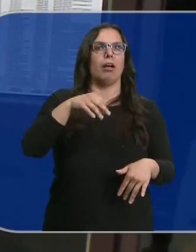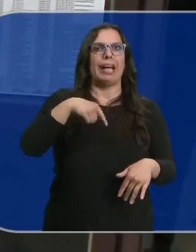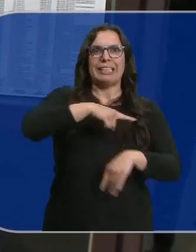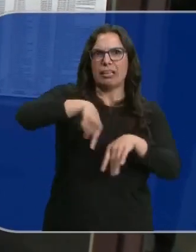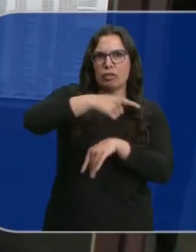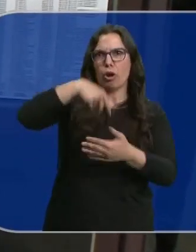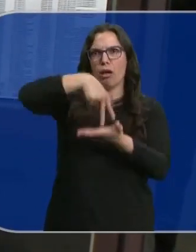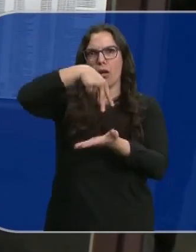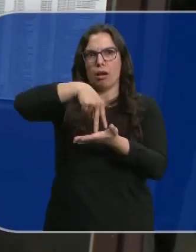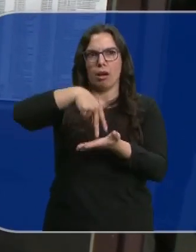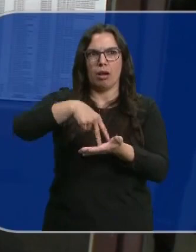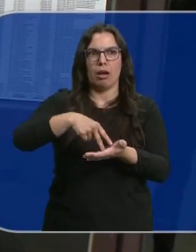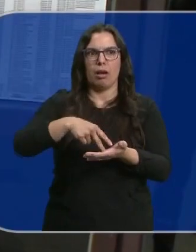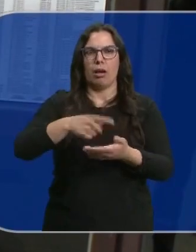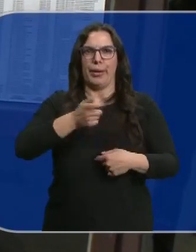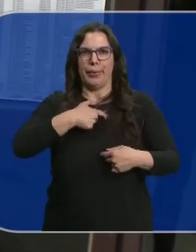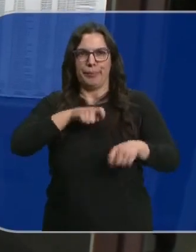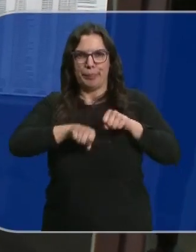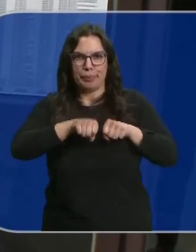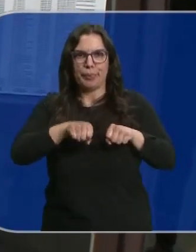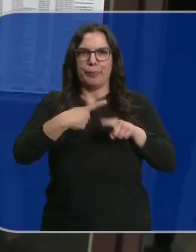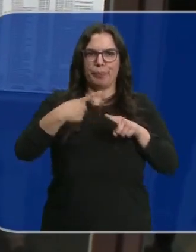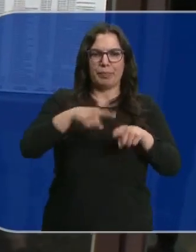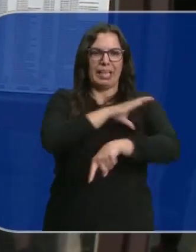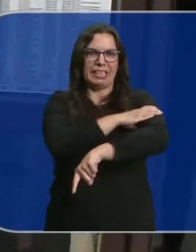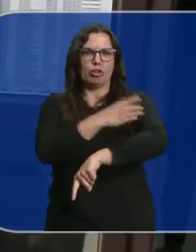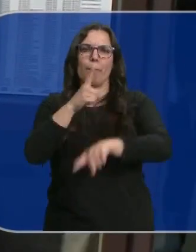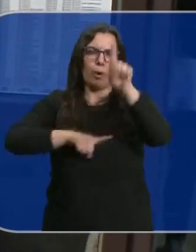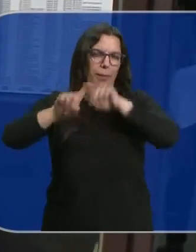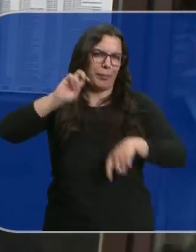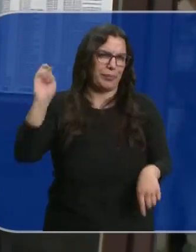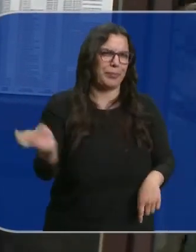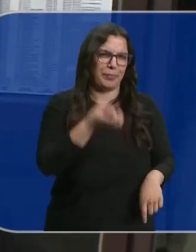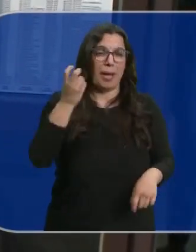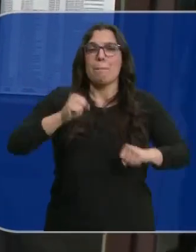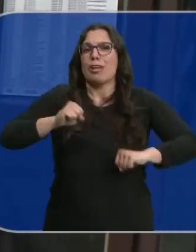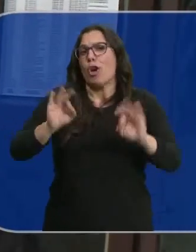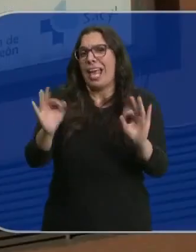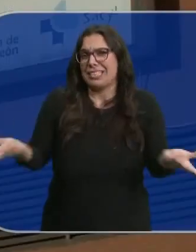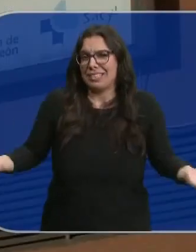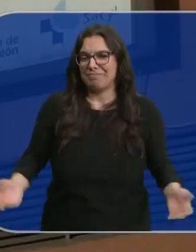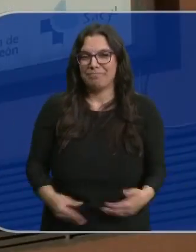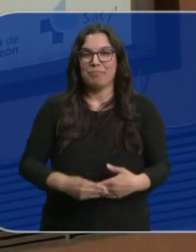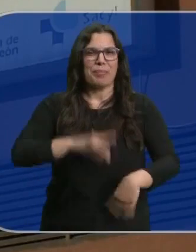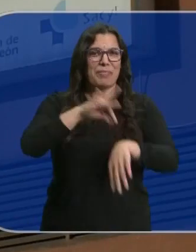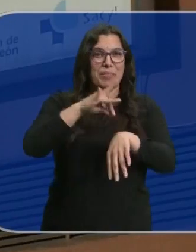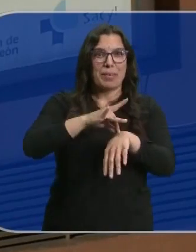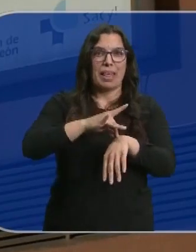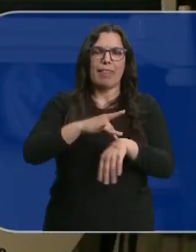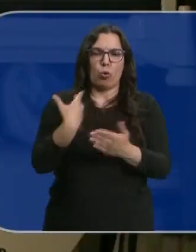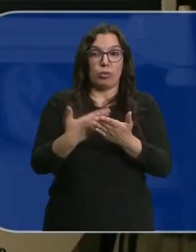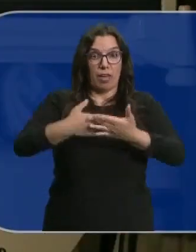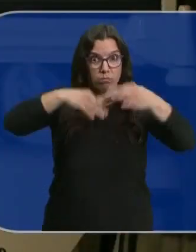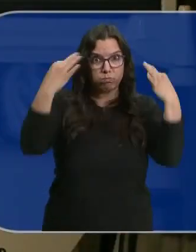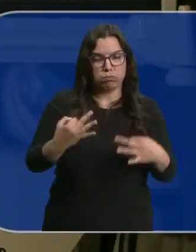tantas horas porque me dan arritmias y tengo la tensión y cosas de mayores ya. Enfermedades debidamente